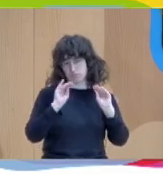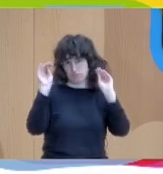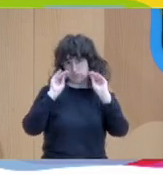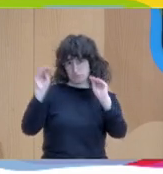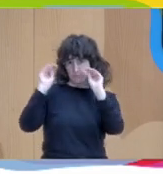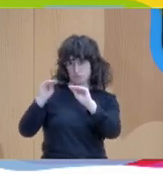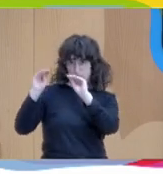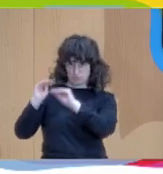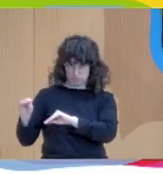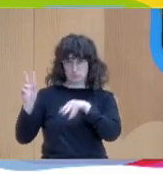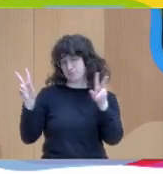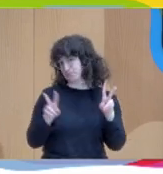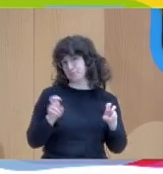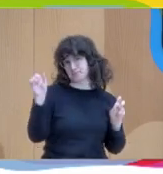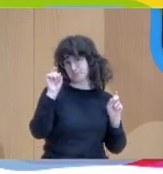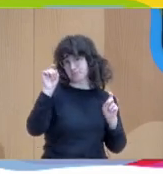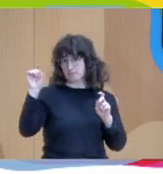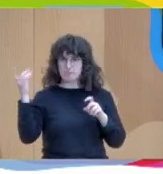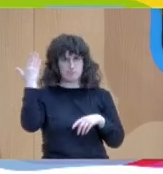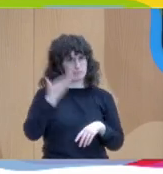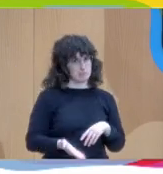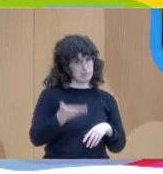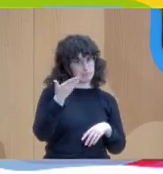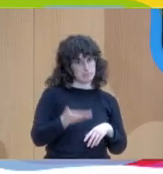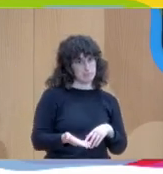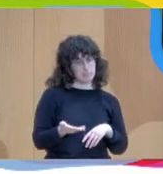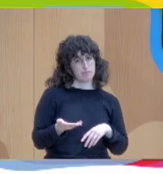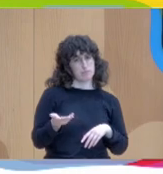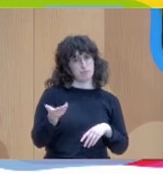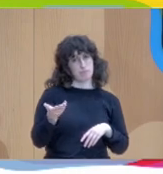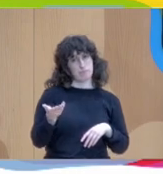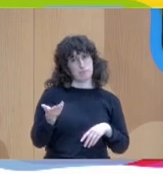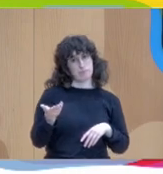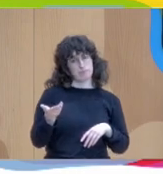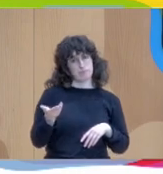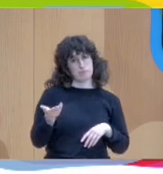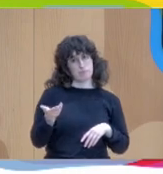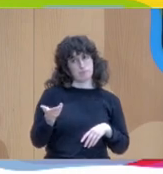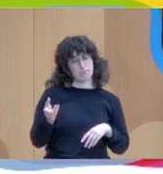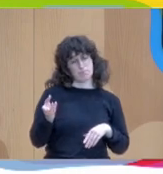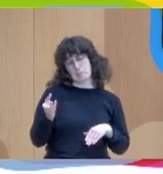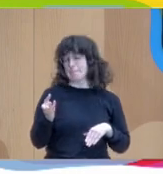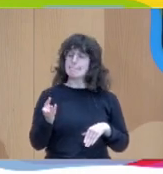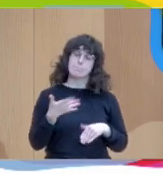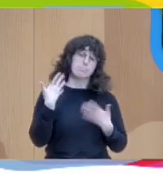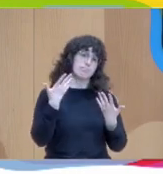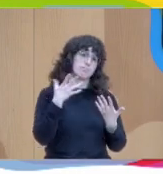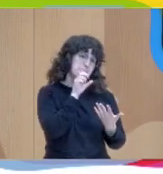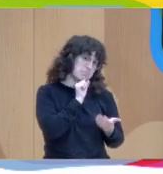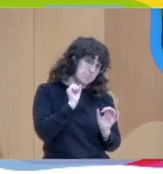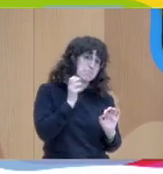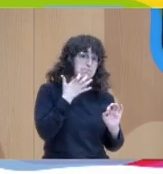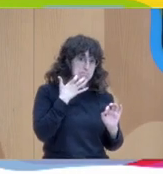a toda educación sería imprescindible sería una maravilla y seguir avanzando en ese sentido